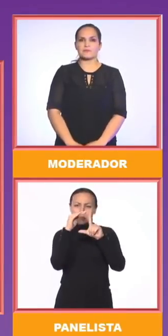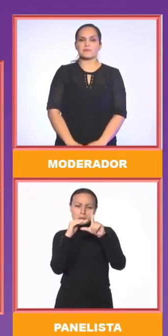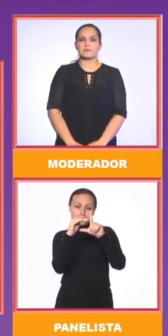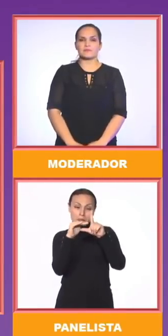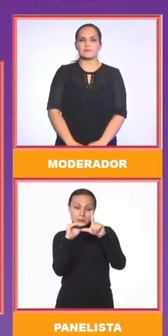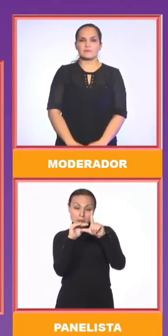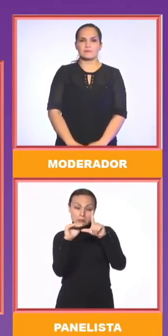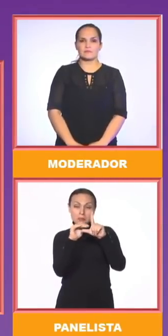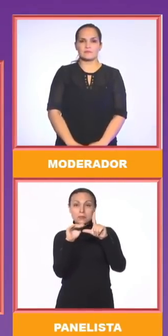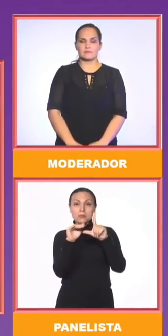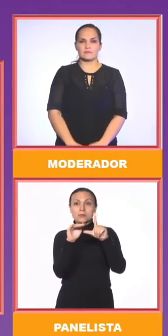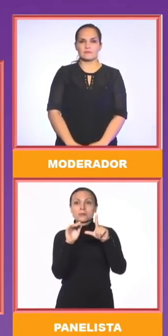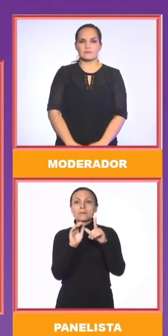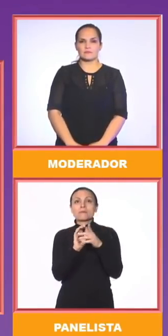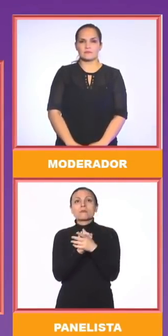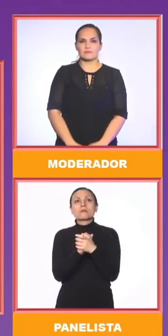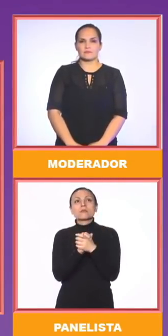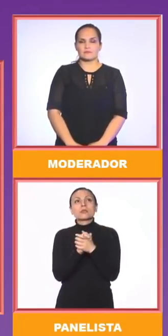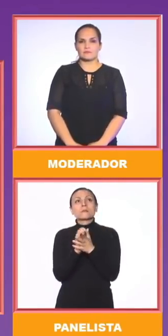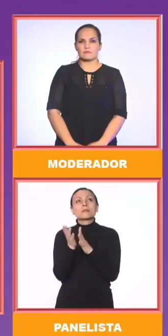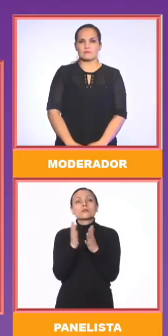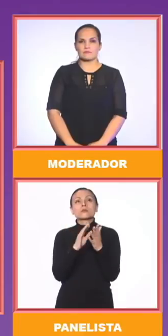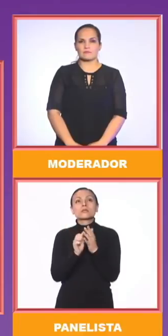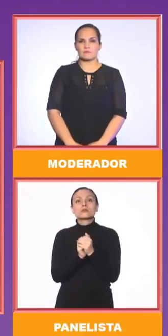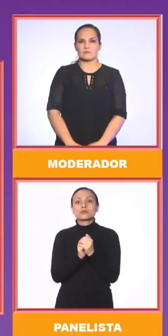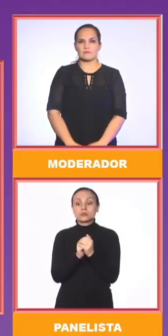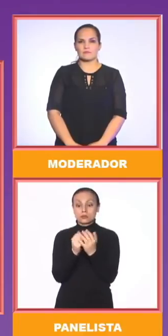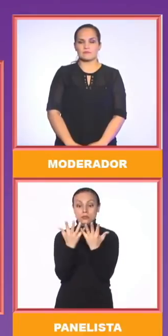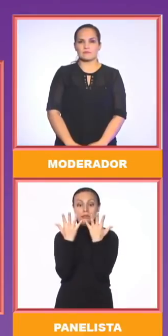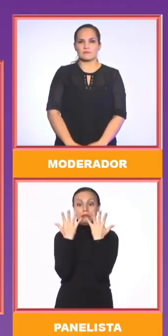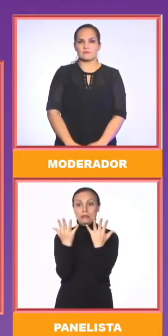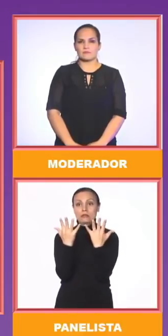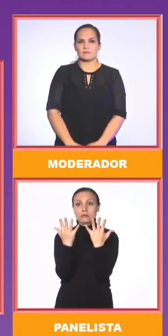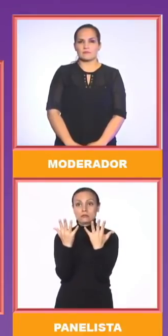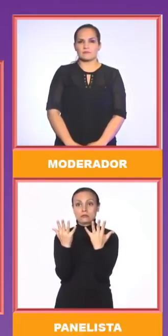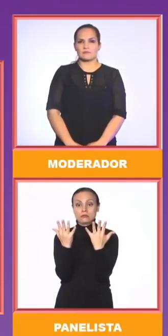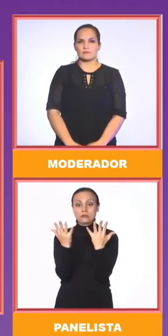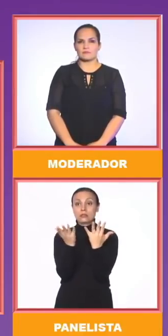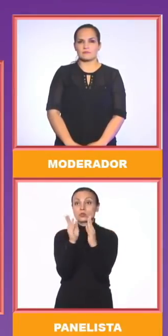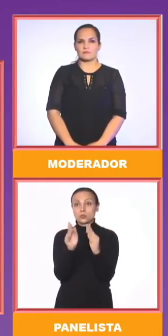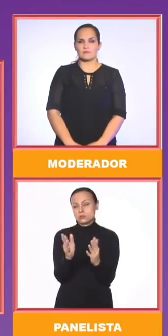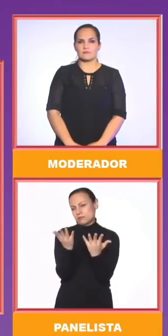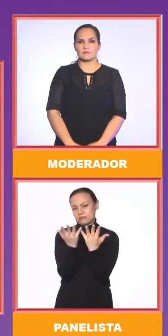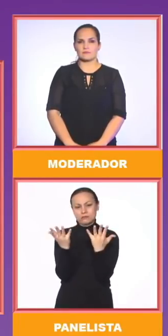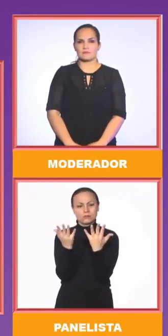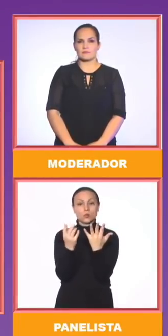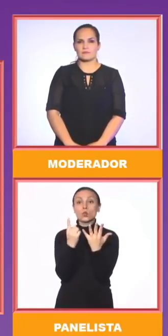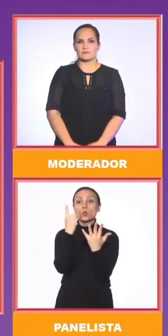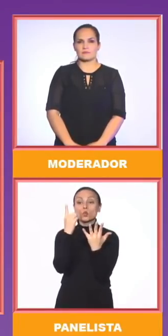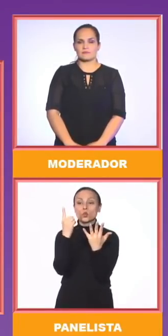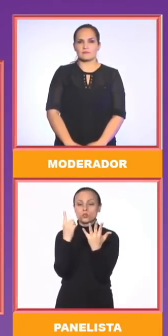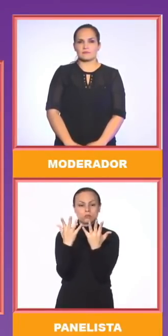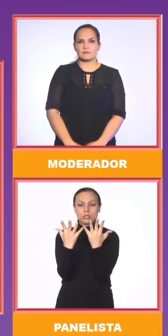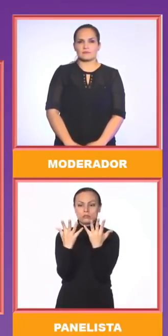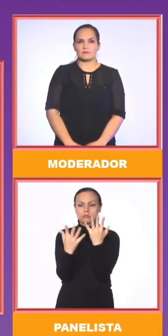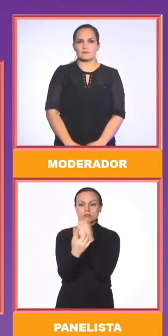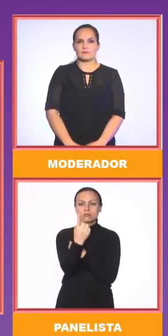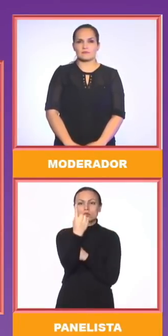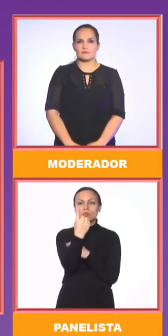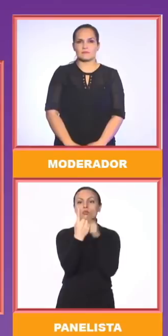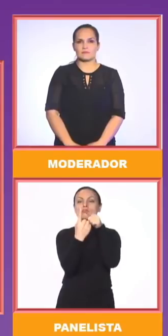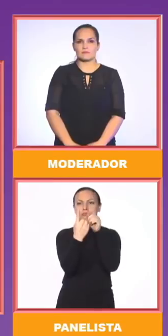se llamaría el quintil uno, solo uno de cada diez asiste a la universidad. O sea, tenemos un problema